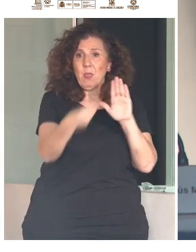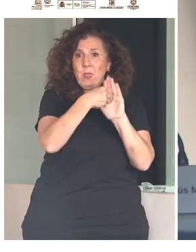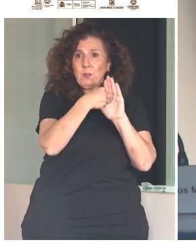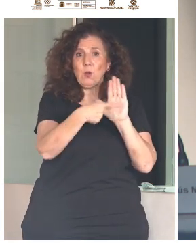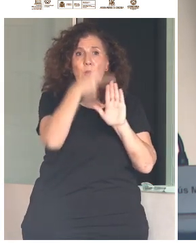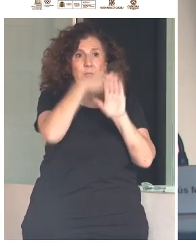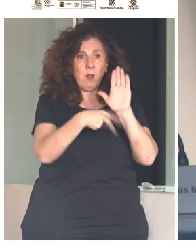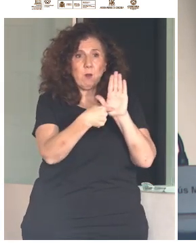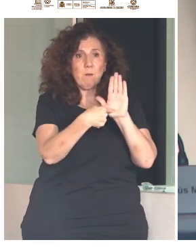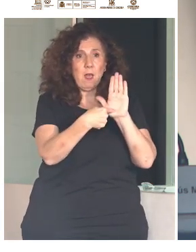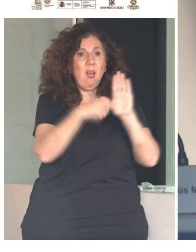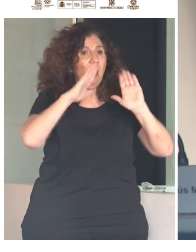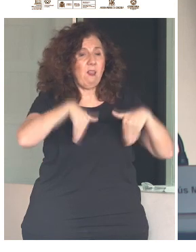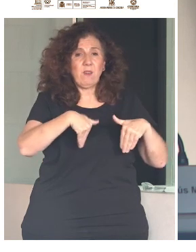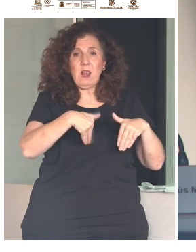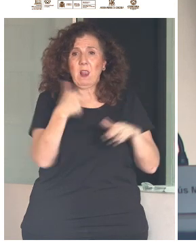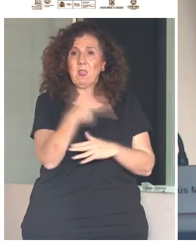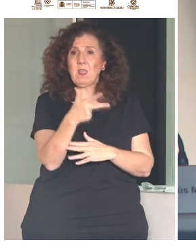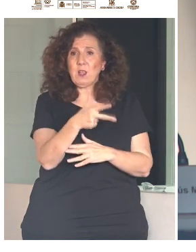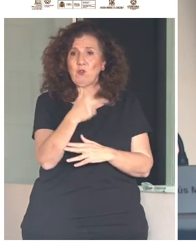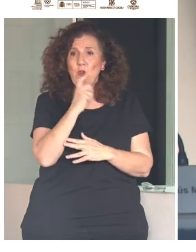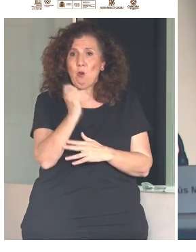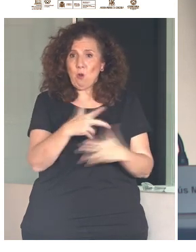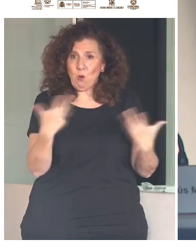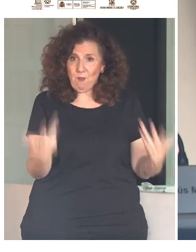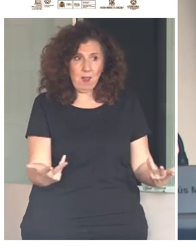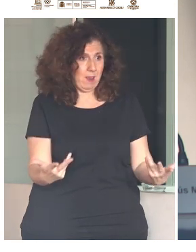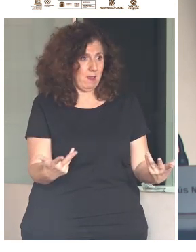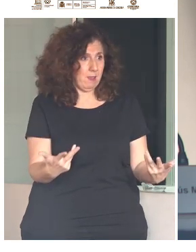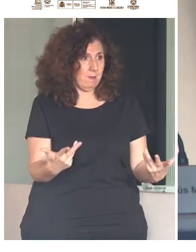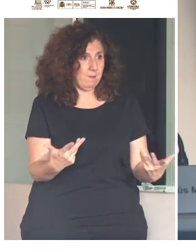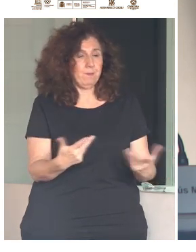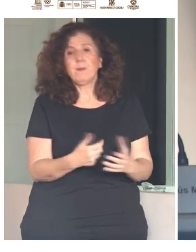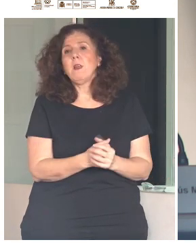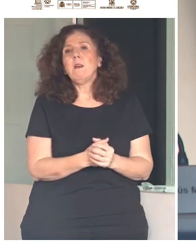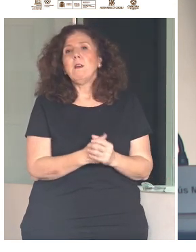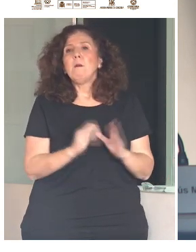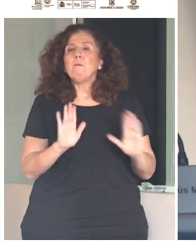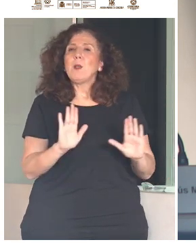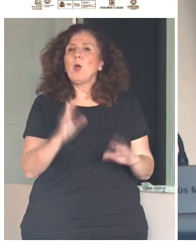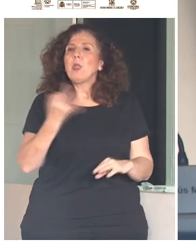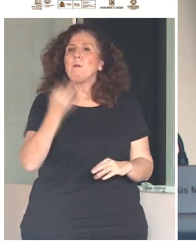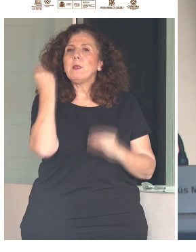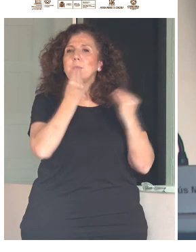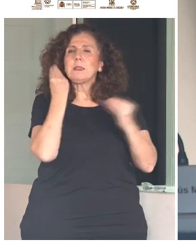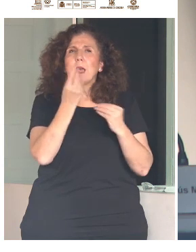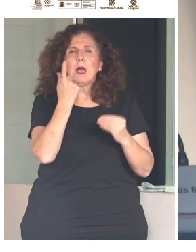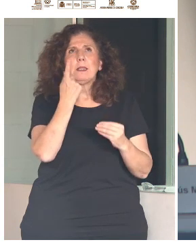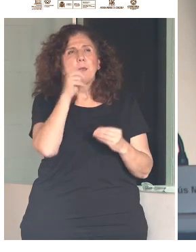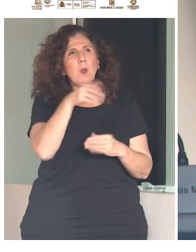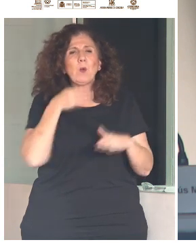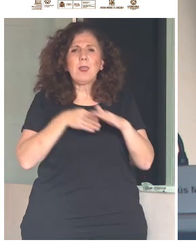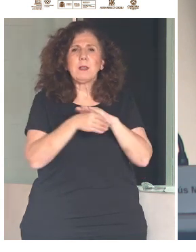el derecho. Pero debo detenerme en una accesibilidad que pasa inadvertida